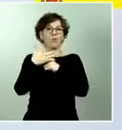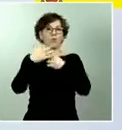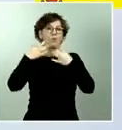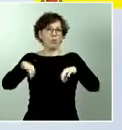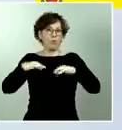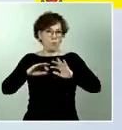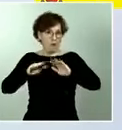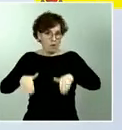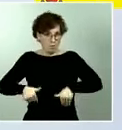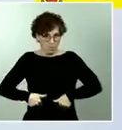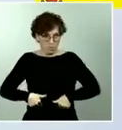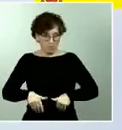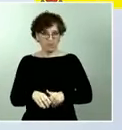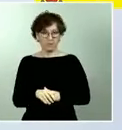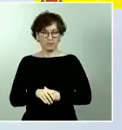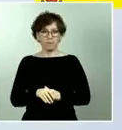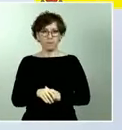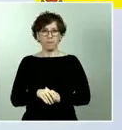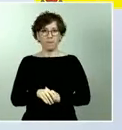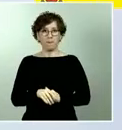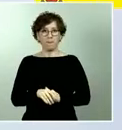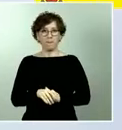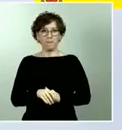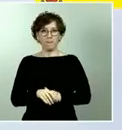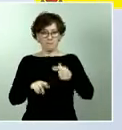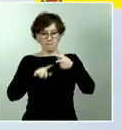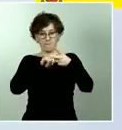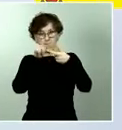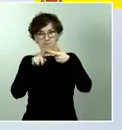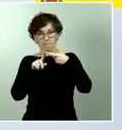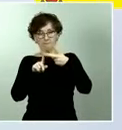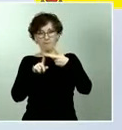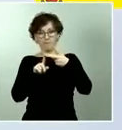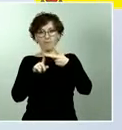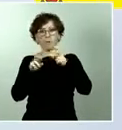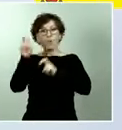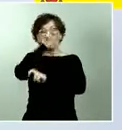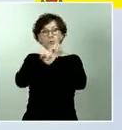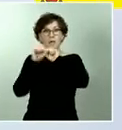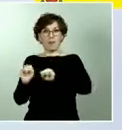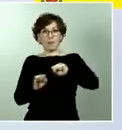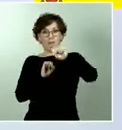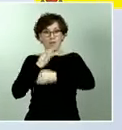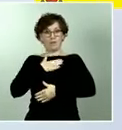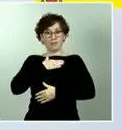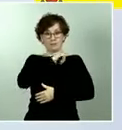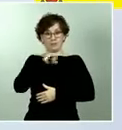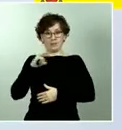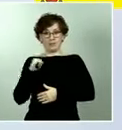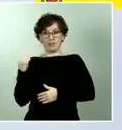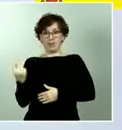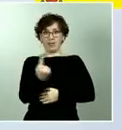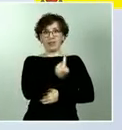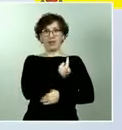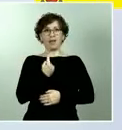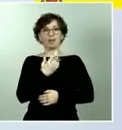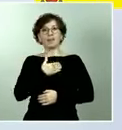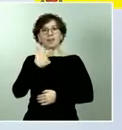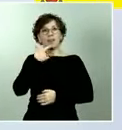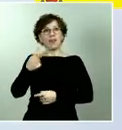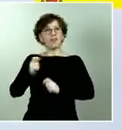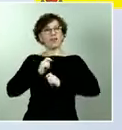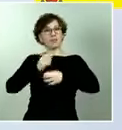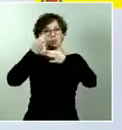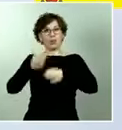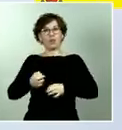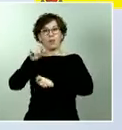muy ambicioso nos reafirma en la determinación de que nadie se va a quedar atrás. Y la del